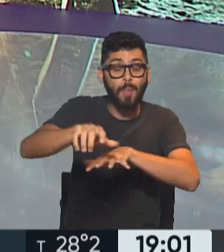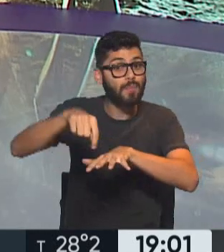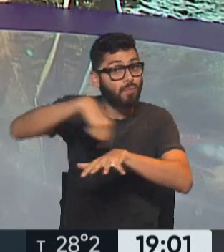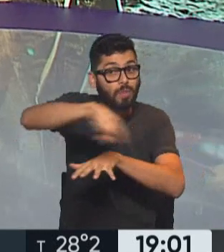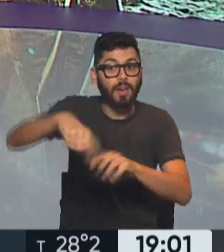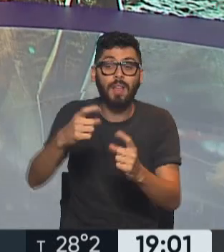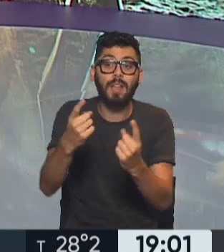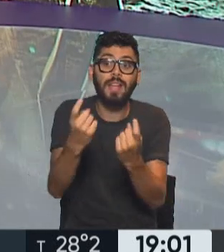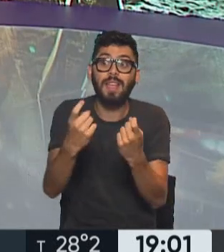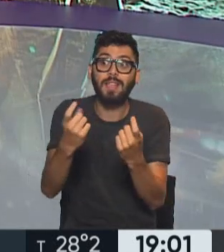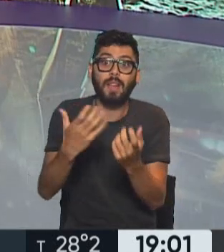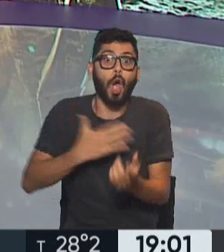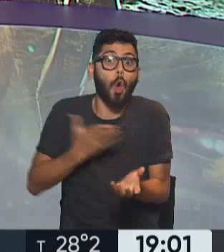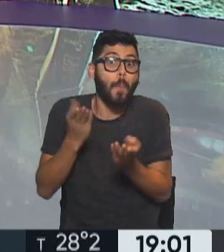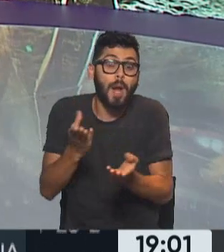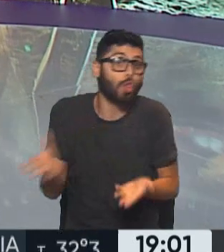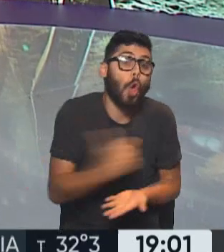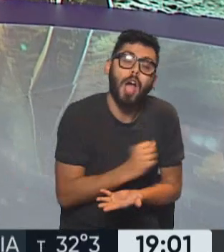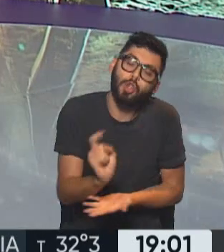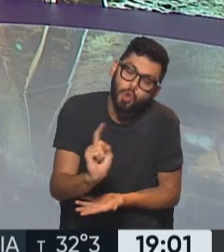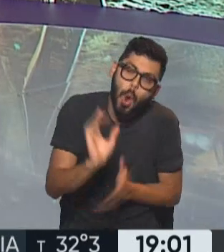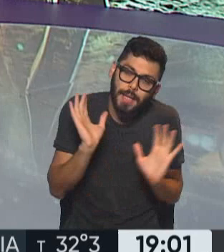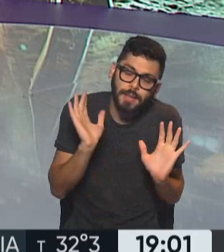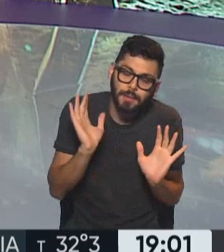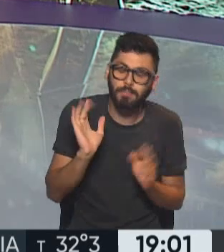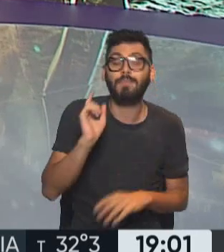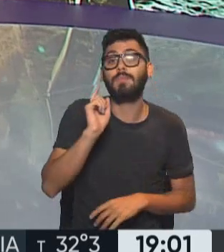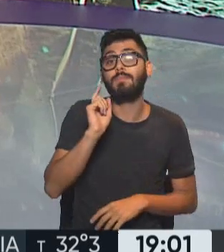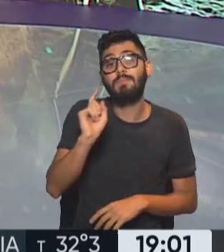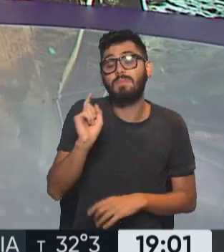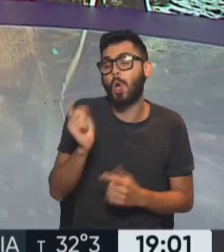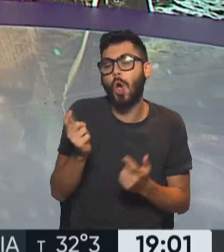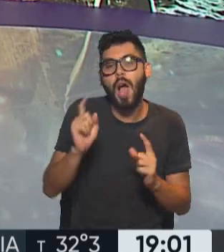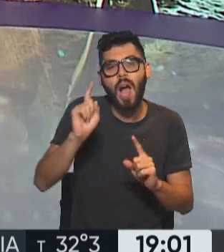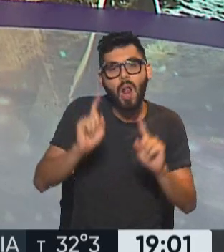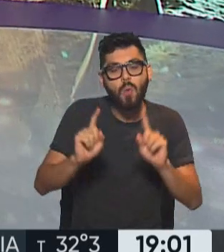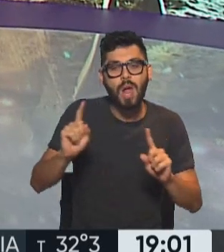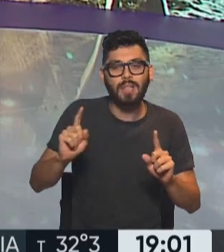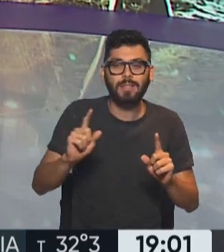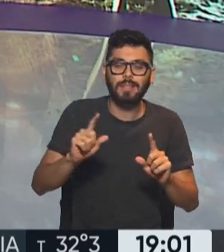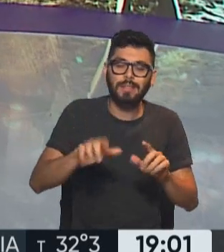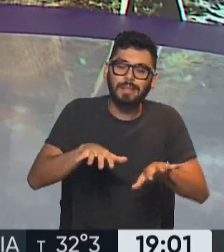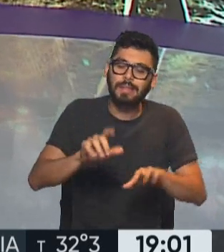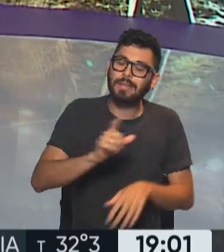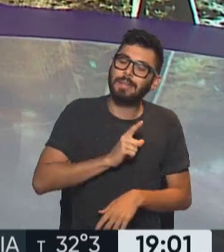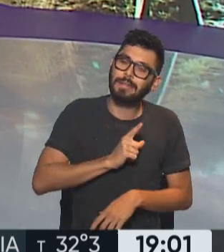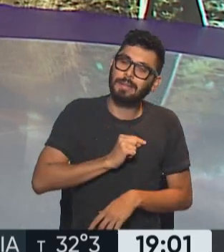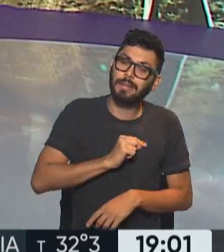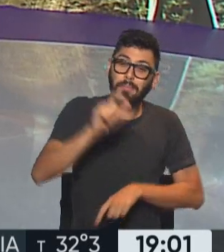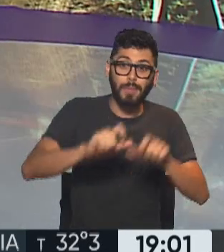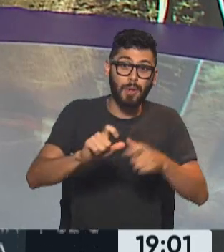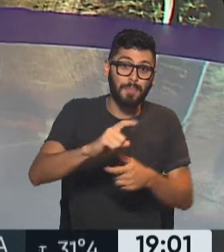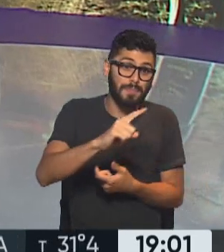asistencia humanitaria. Exacto, pero hay situaciones muy dolorosas de centenares y miles de personas entonces que